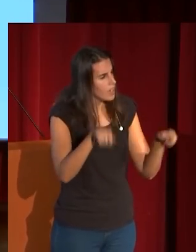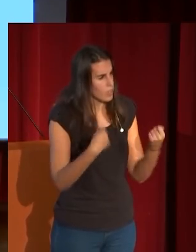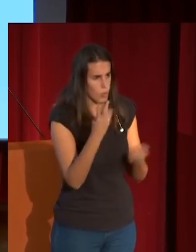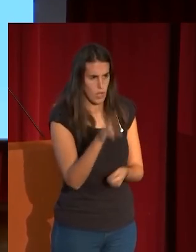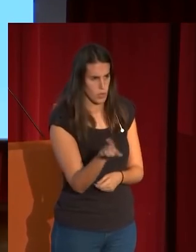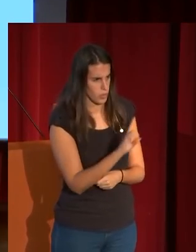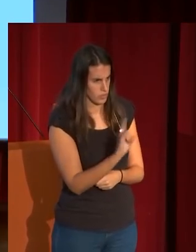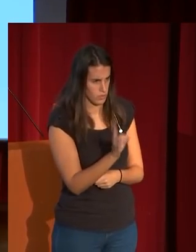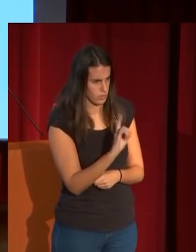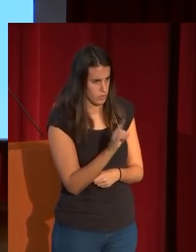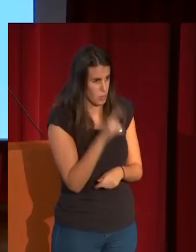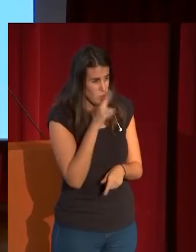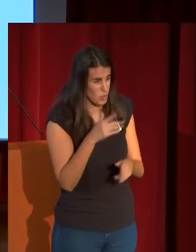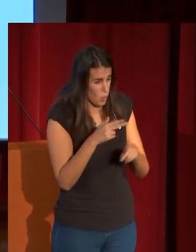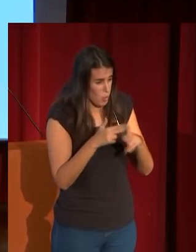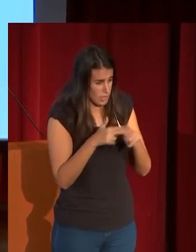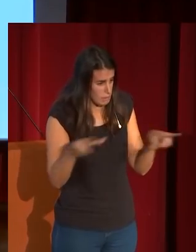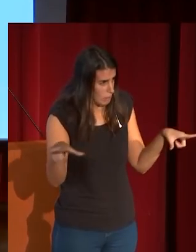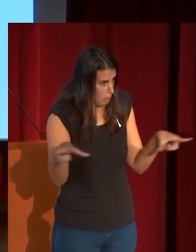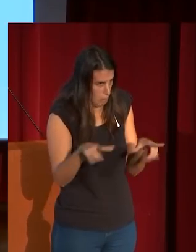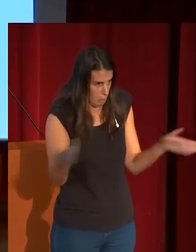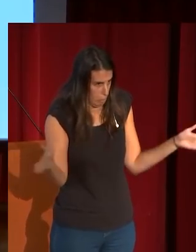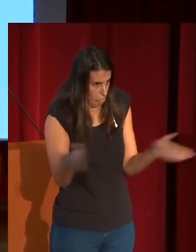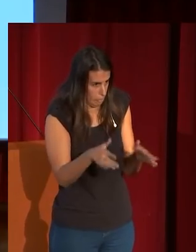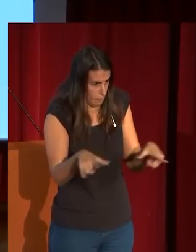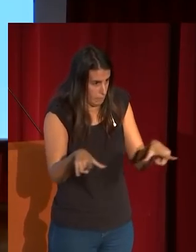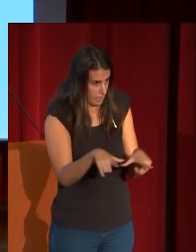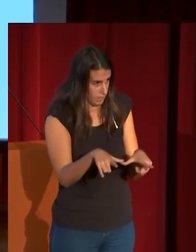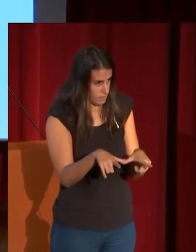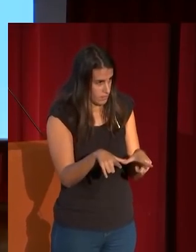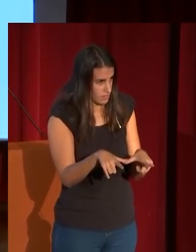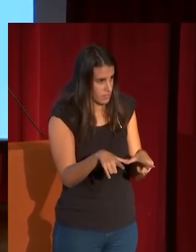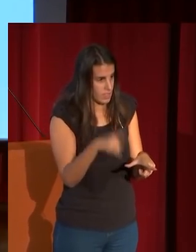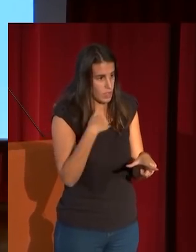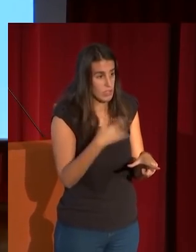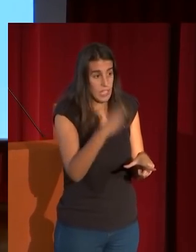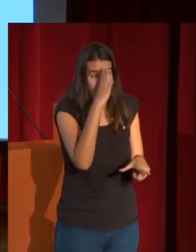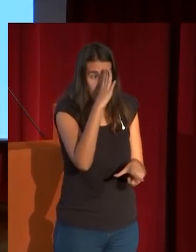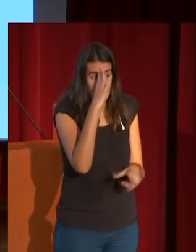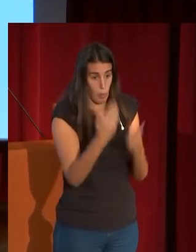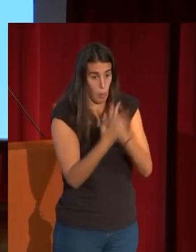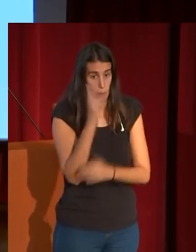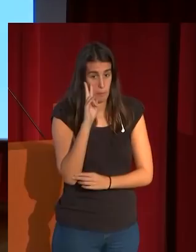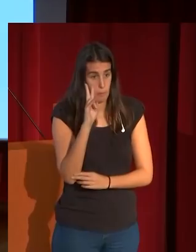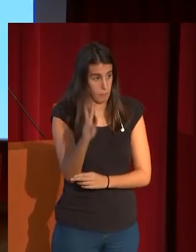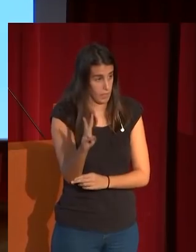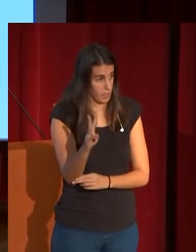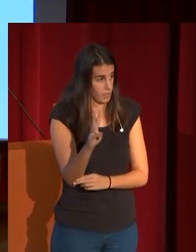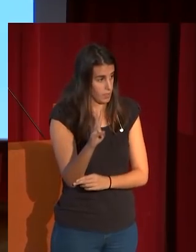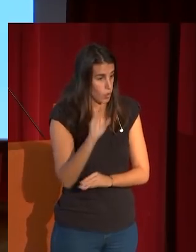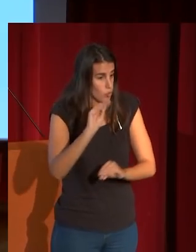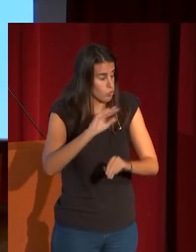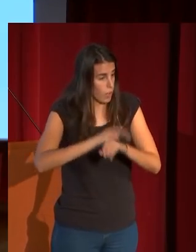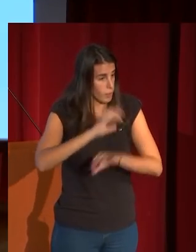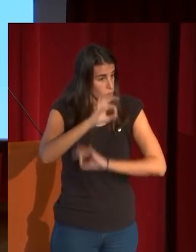hace es una tablita muy pequeña pero que se inspira en un carnaval que él ve que además organiza sus amigos